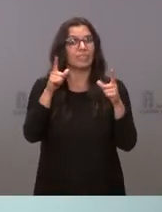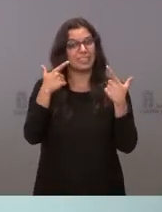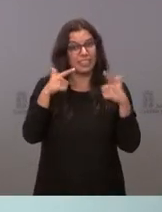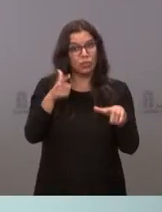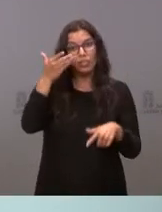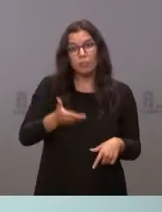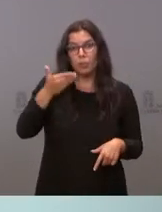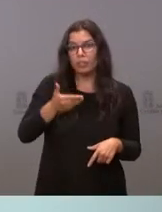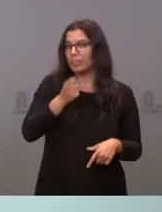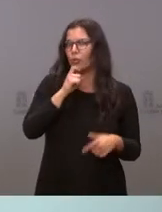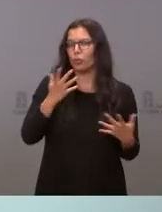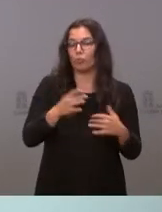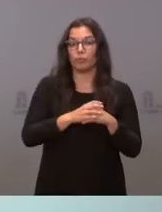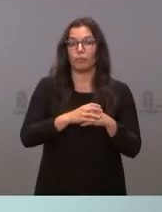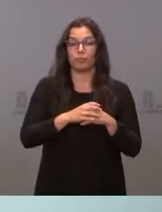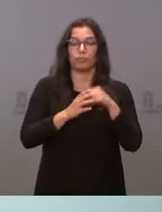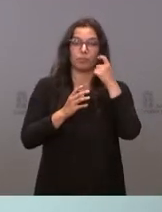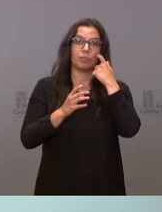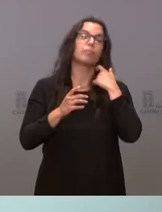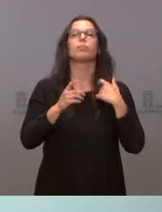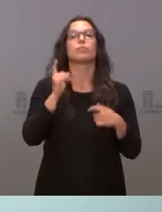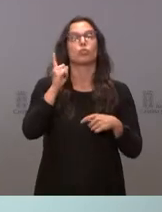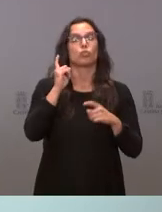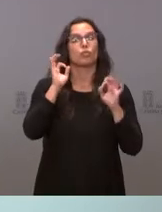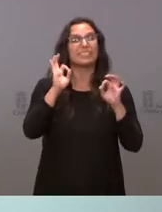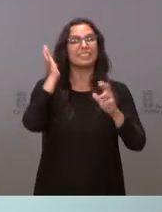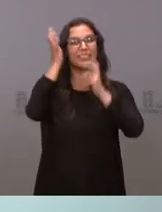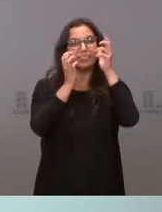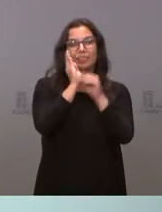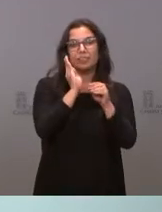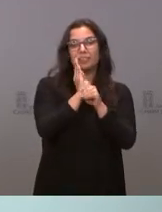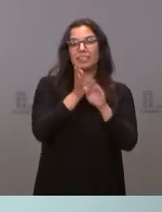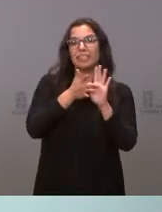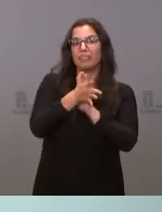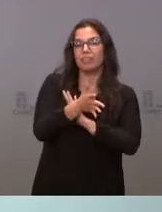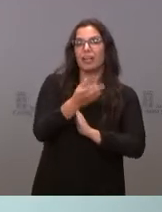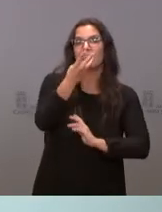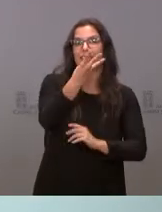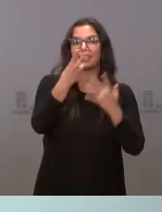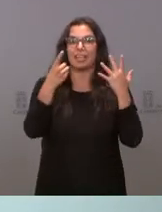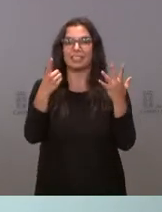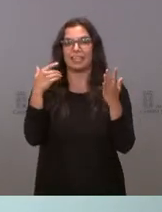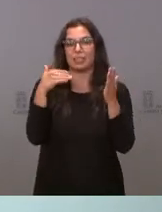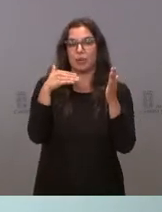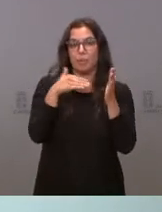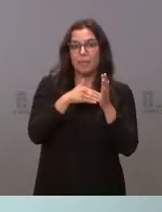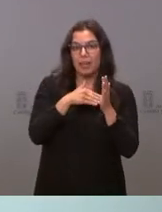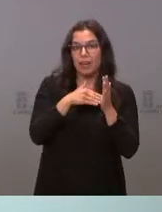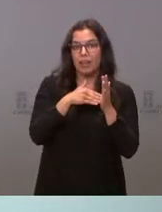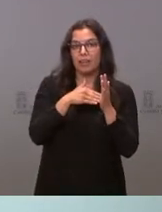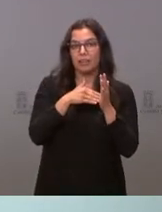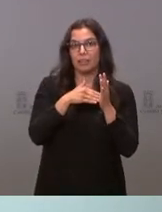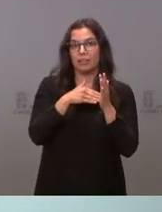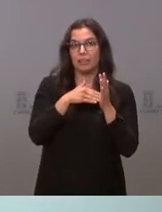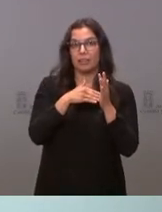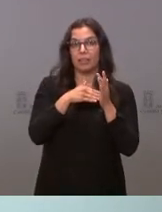Solo en el campo, en explotaciones ganaderas, estamos hablando de más de 36.000 que